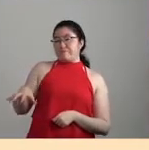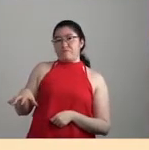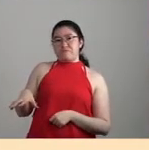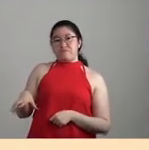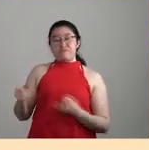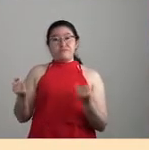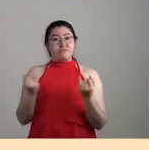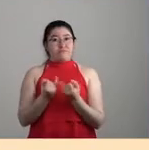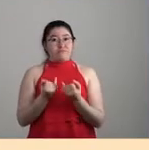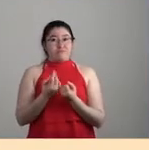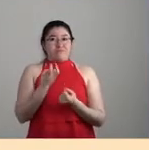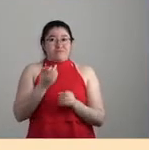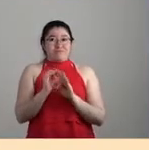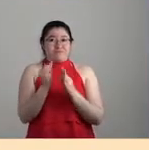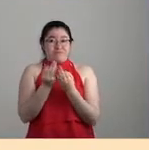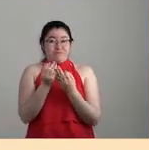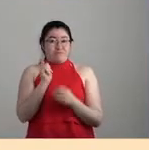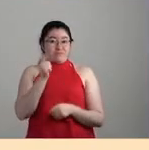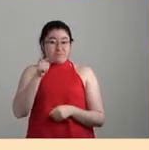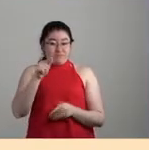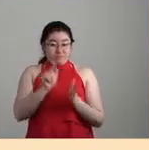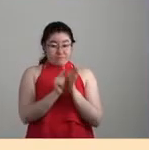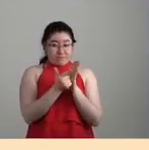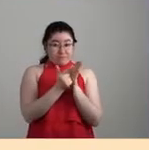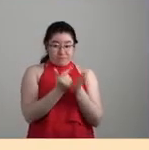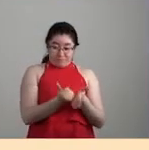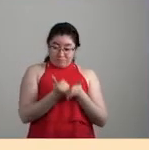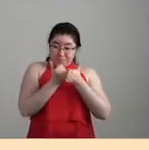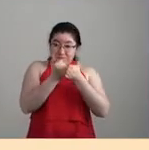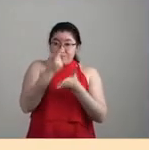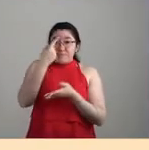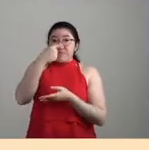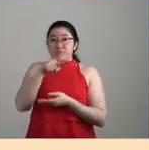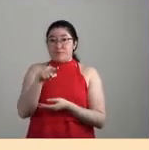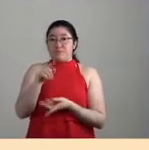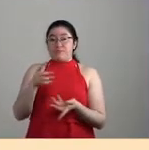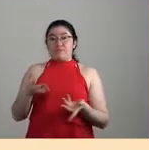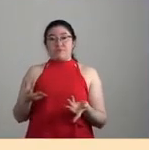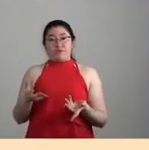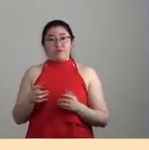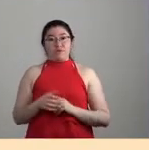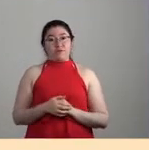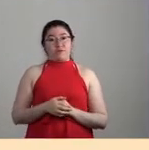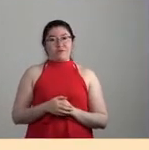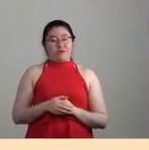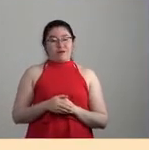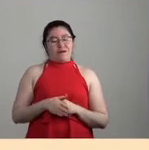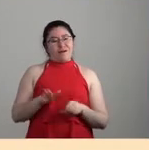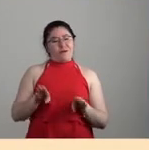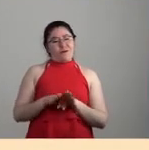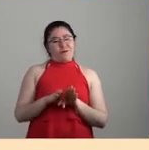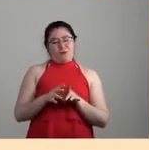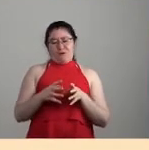ese sentido, bueno, pues esperamos que este libro ayude, ¿no?, a tratar de ampliar,